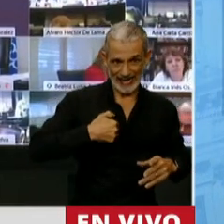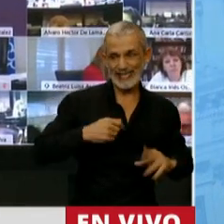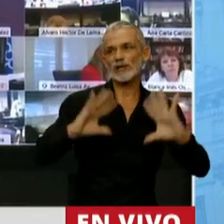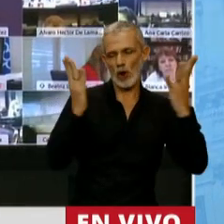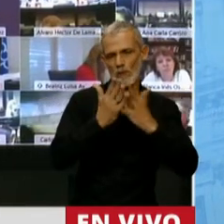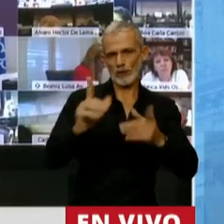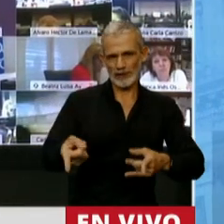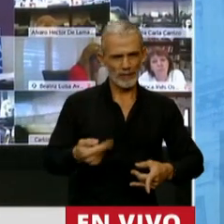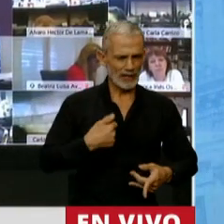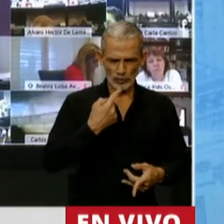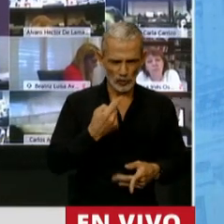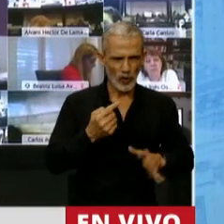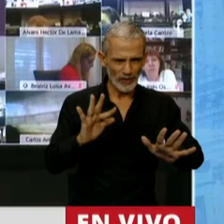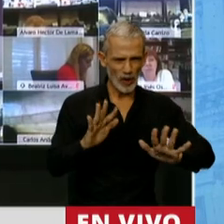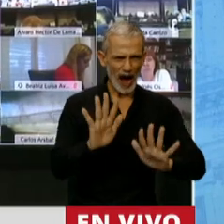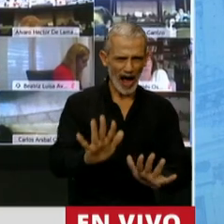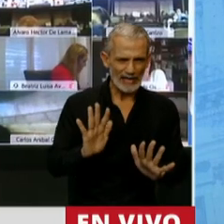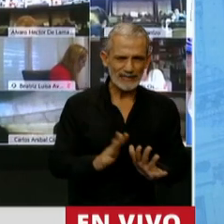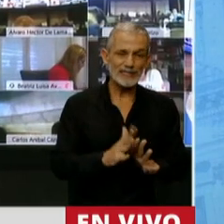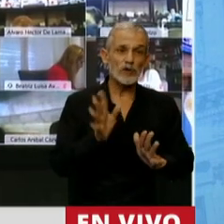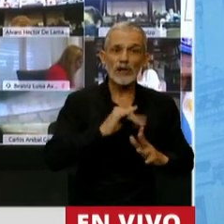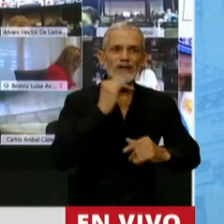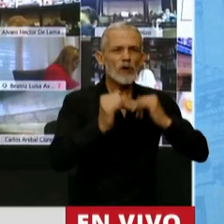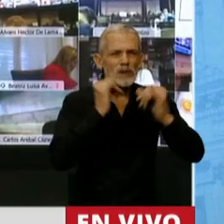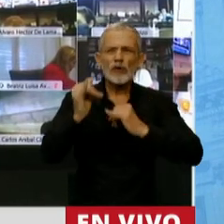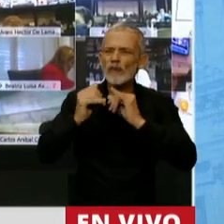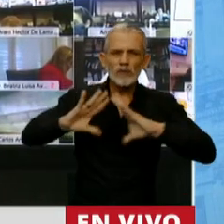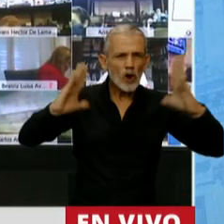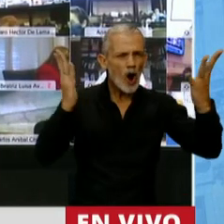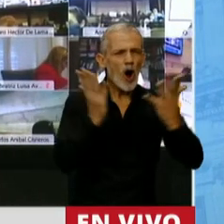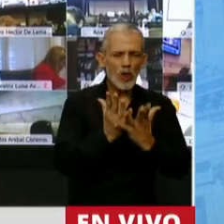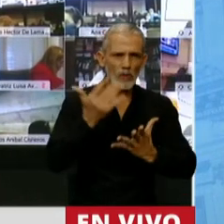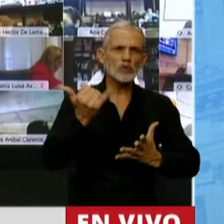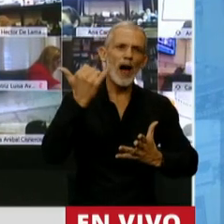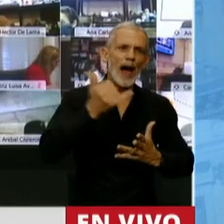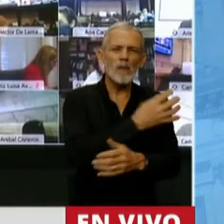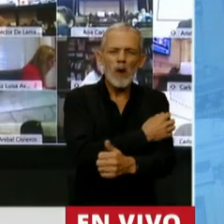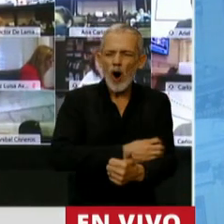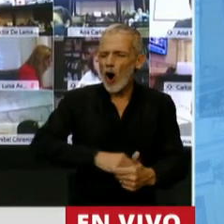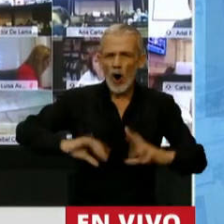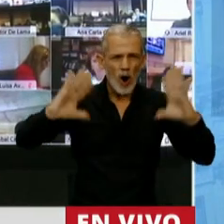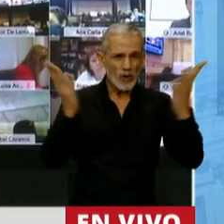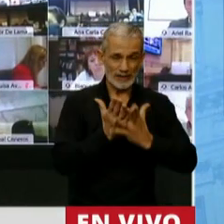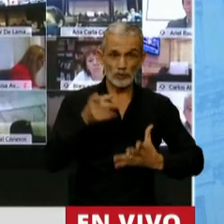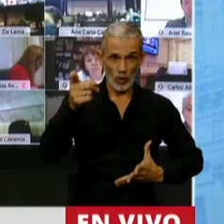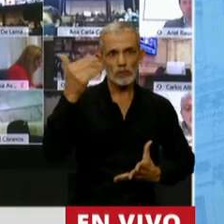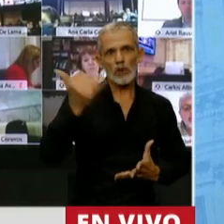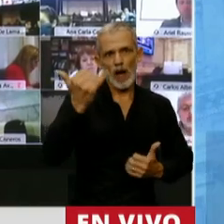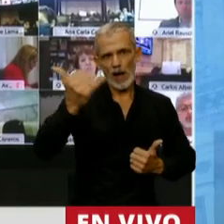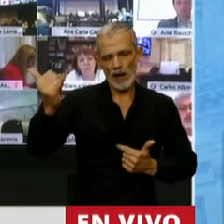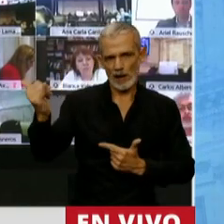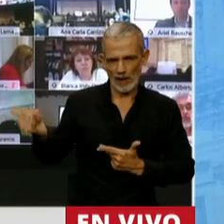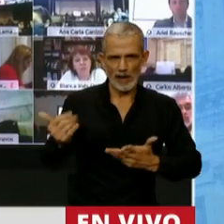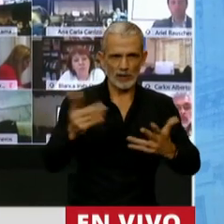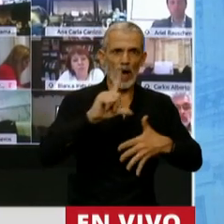entero. Yo no lo voy a cansar con todos los datos que hay de la cantidad de pobres a nivel mundial, todo lo que está